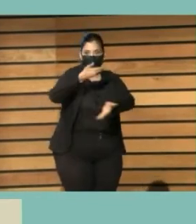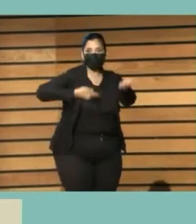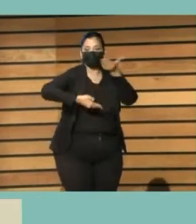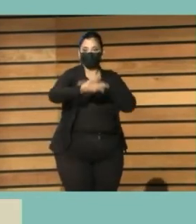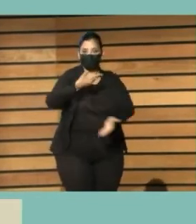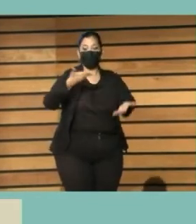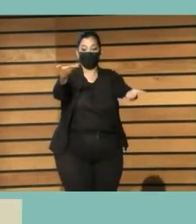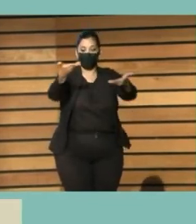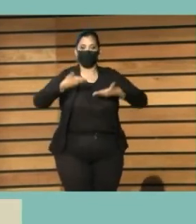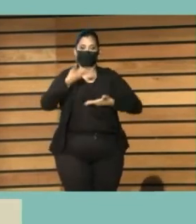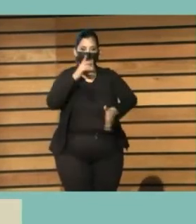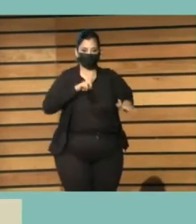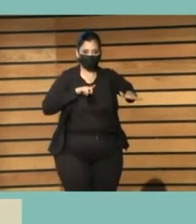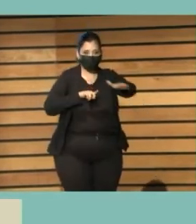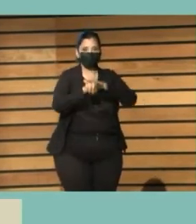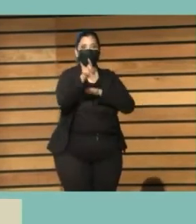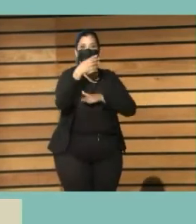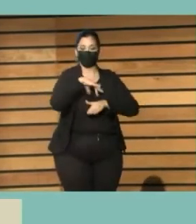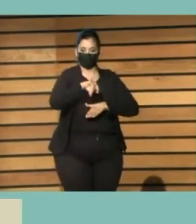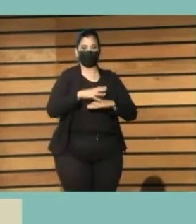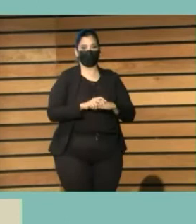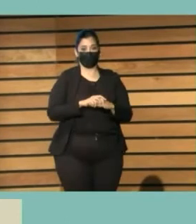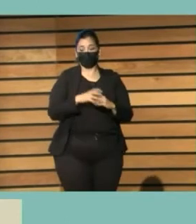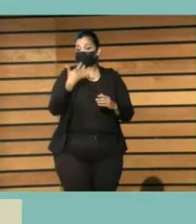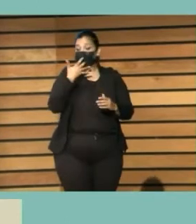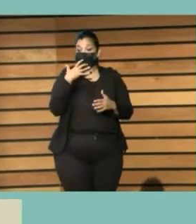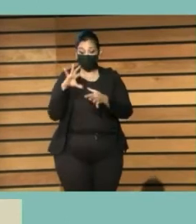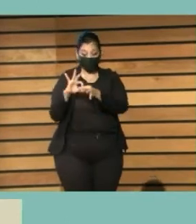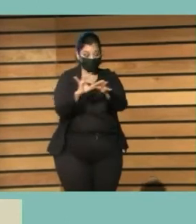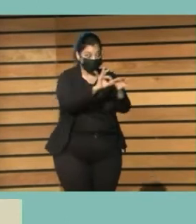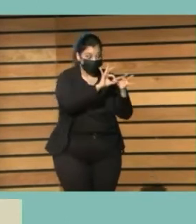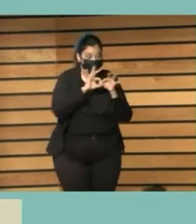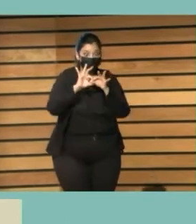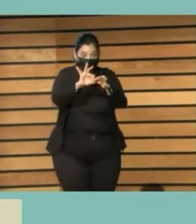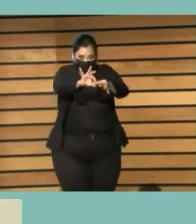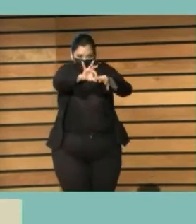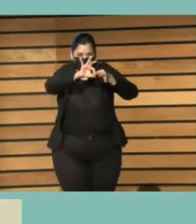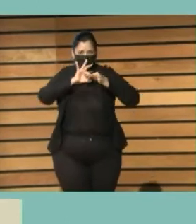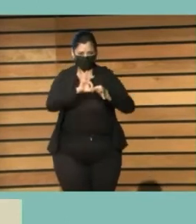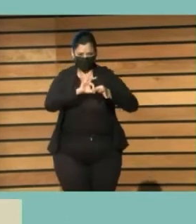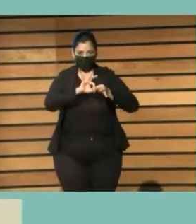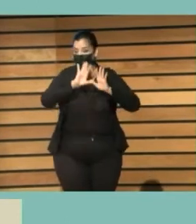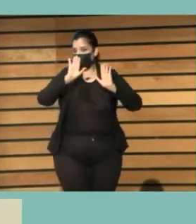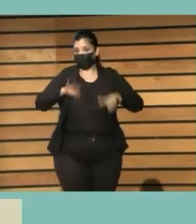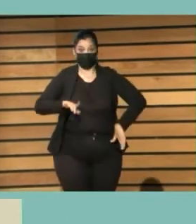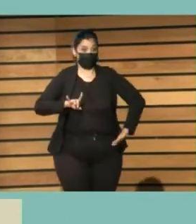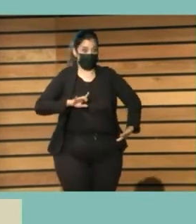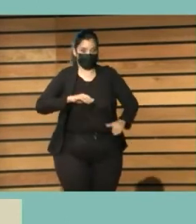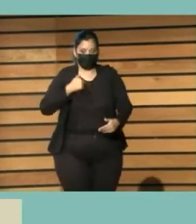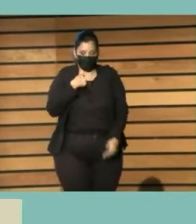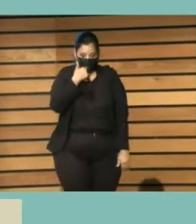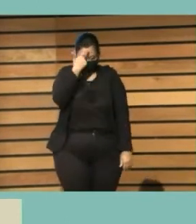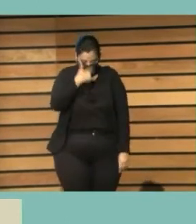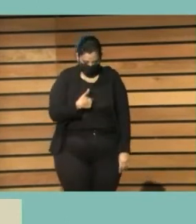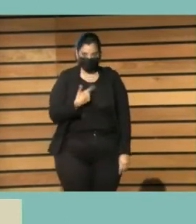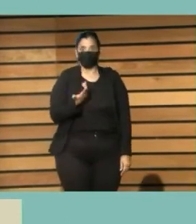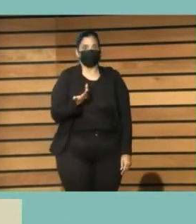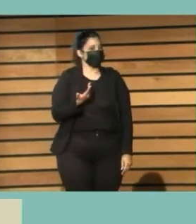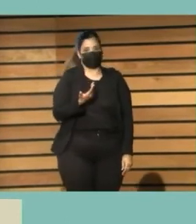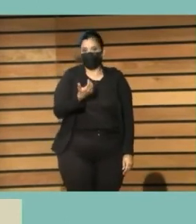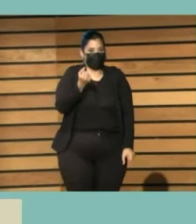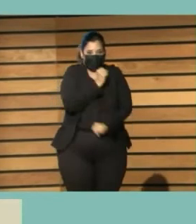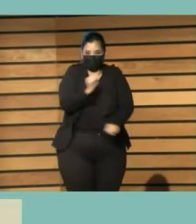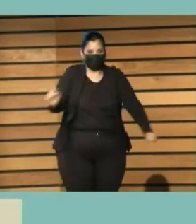Sin todas esas alianzas, no somos nada, ni podemos, yo no me atrevo a hacer este proyecto,